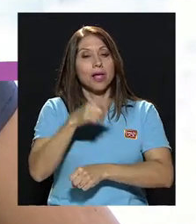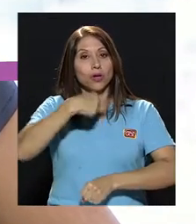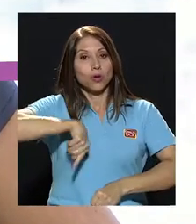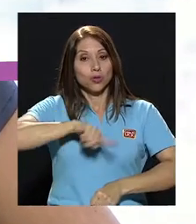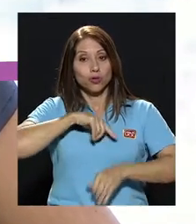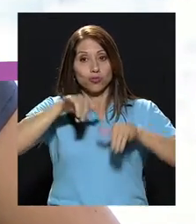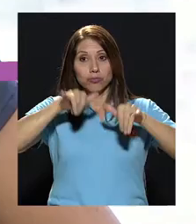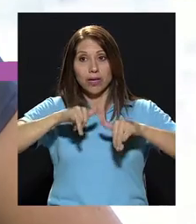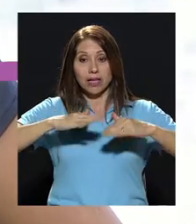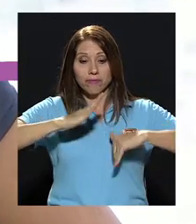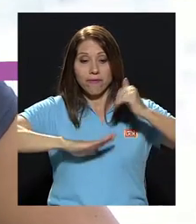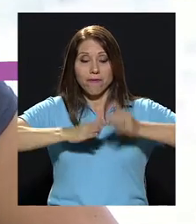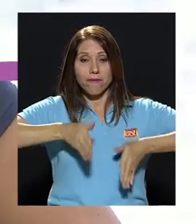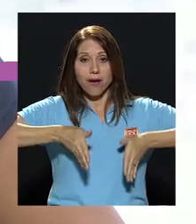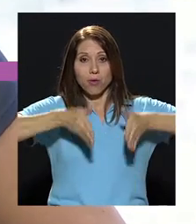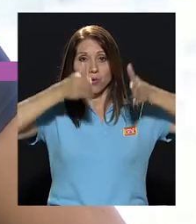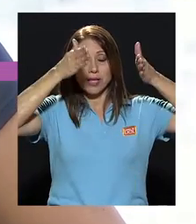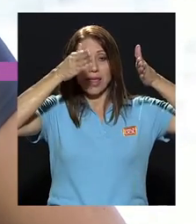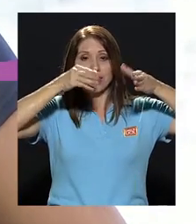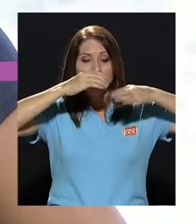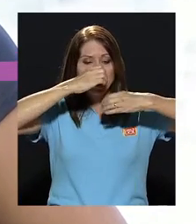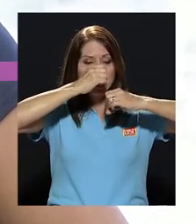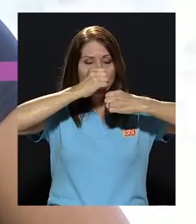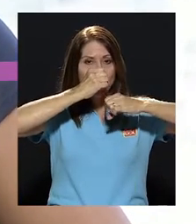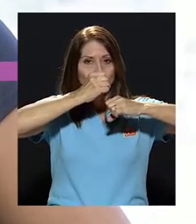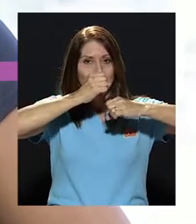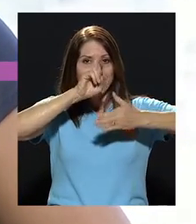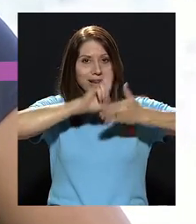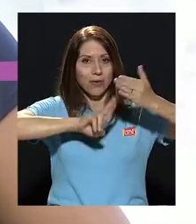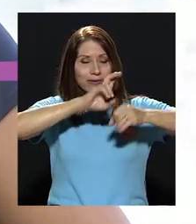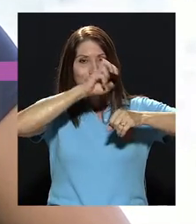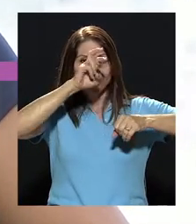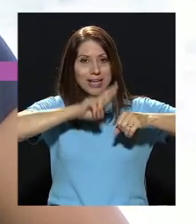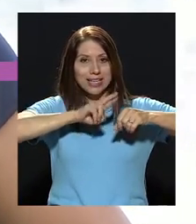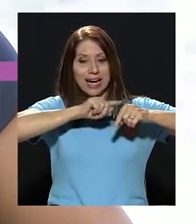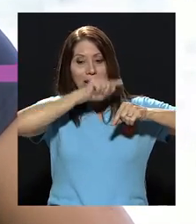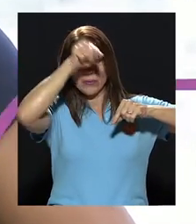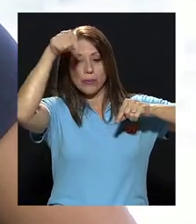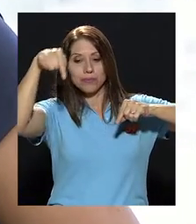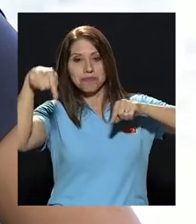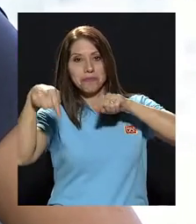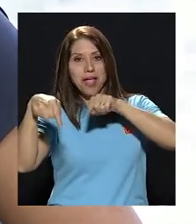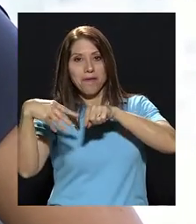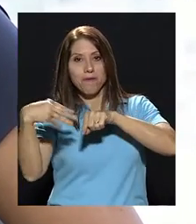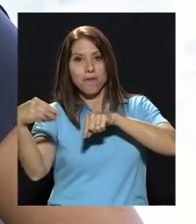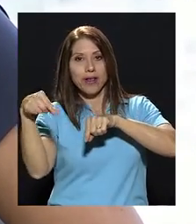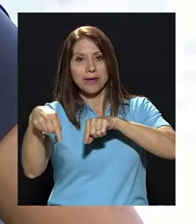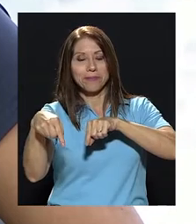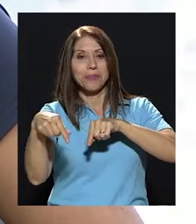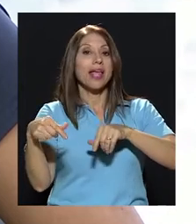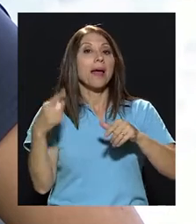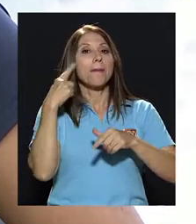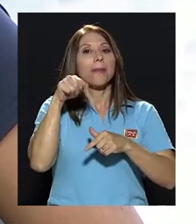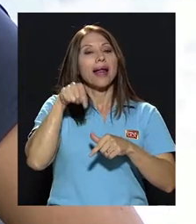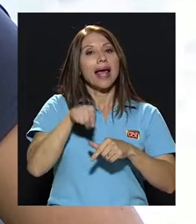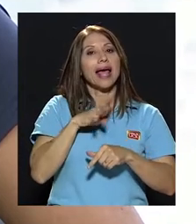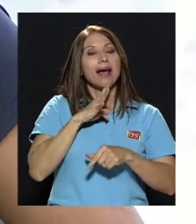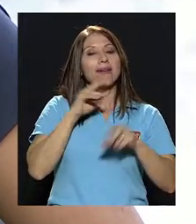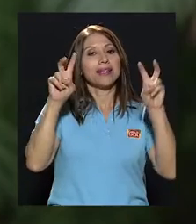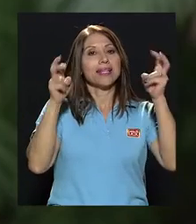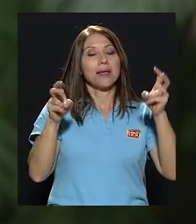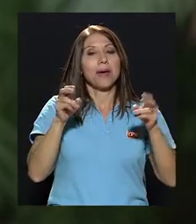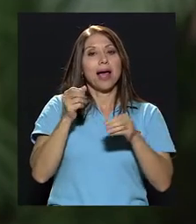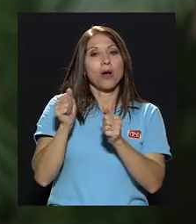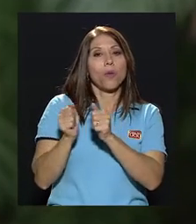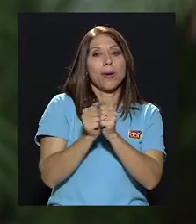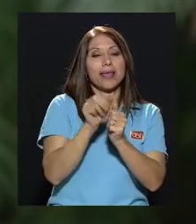encontramos en las afueras de la Facultad de Microbiología de nuestra Universidad de Costa Rica y nos acompaña para este tema